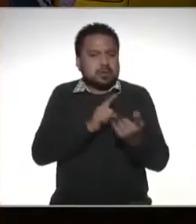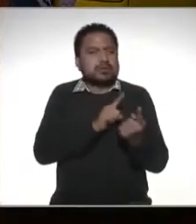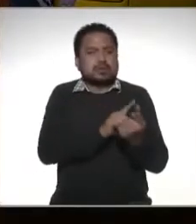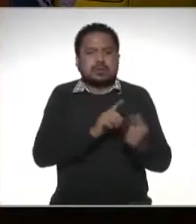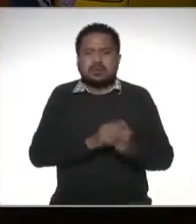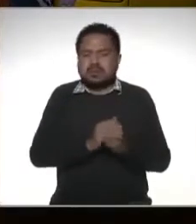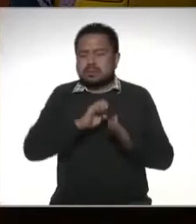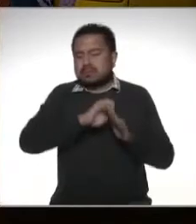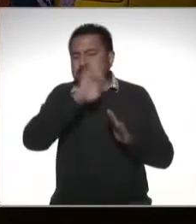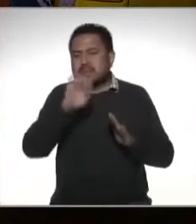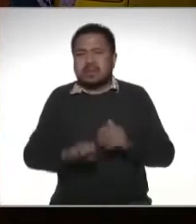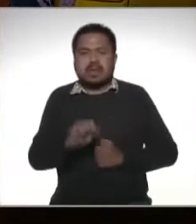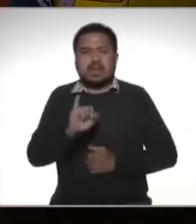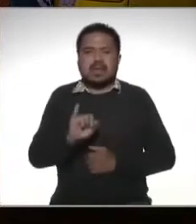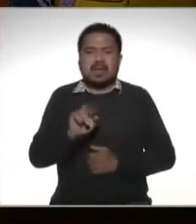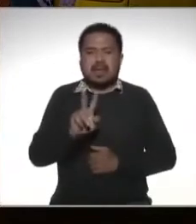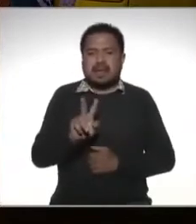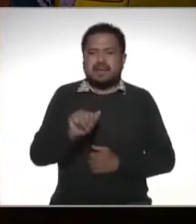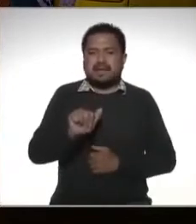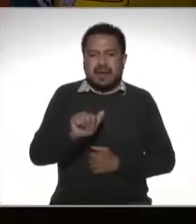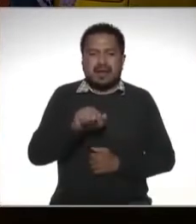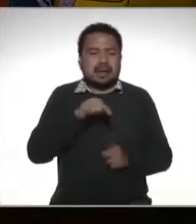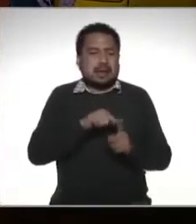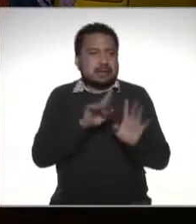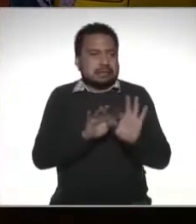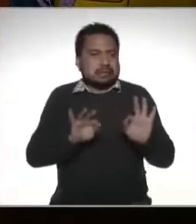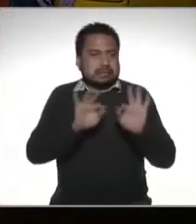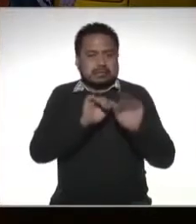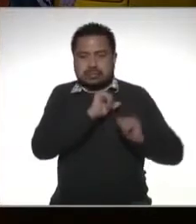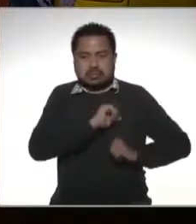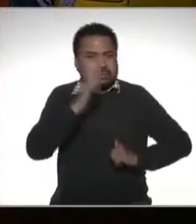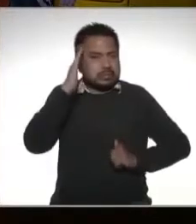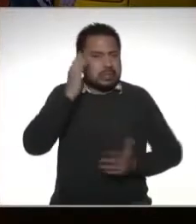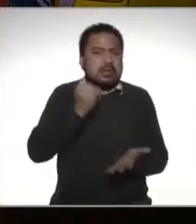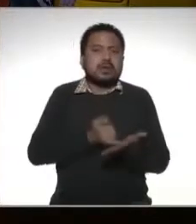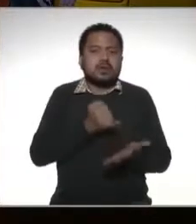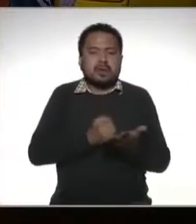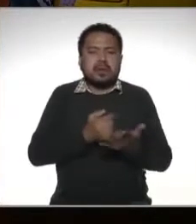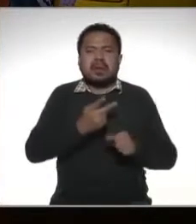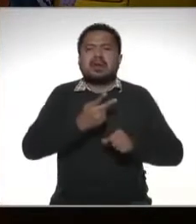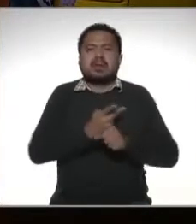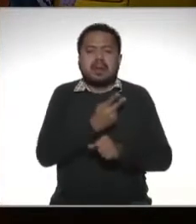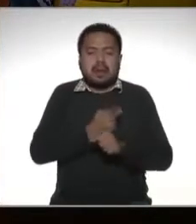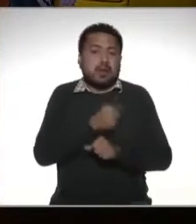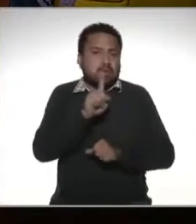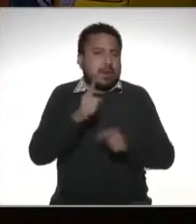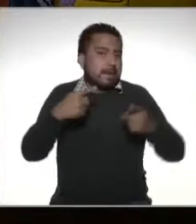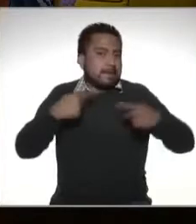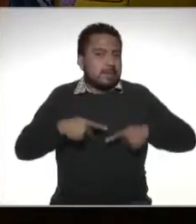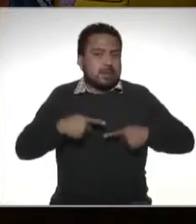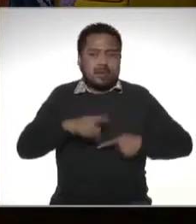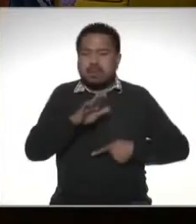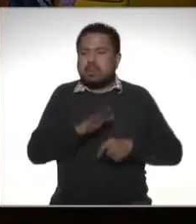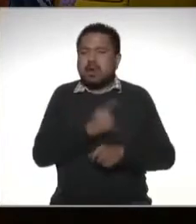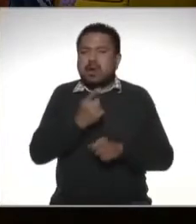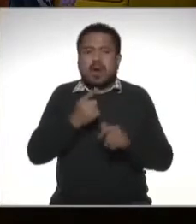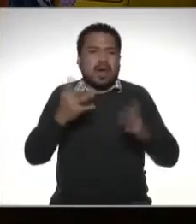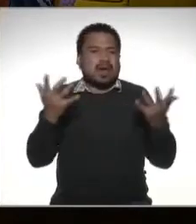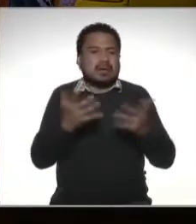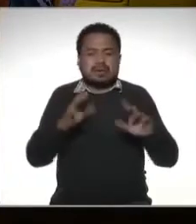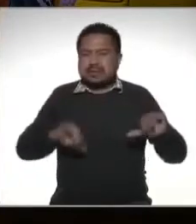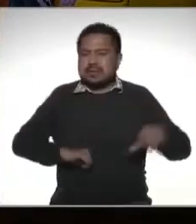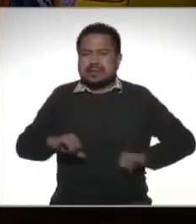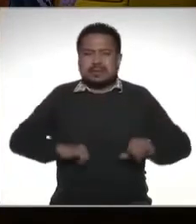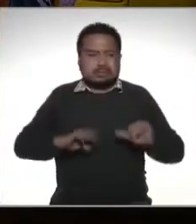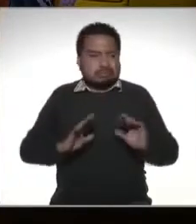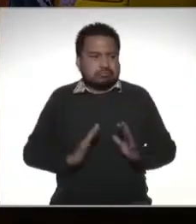y por ejemplo en el caso del IVA que es el principal impuesto indirecto ocurre que una persona por realizar actividades lo causa